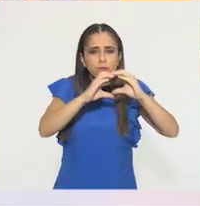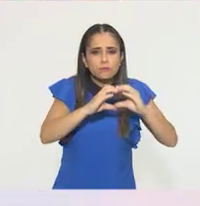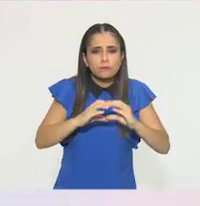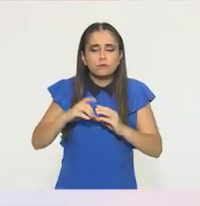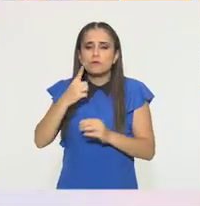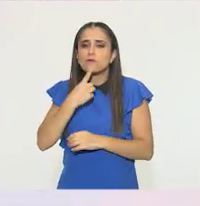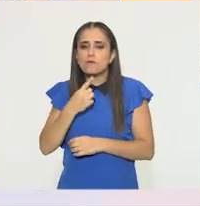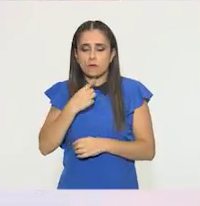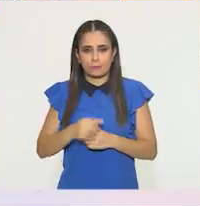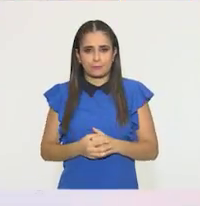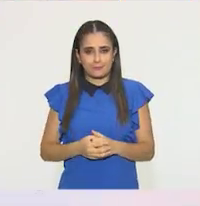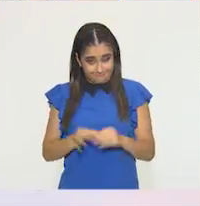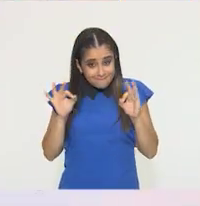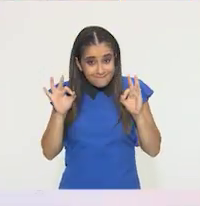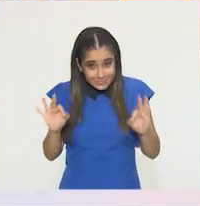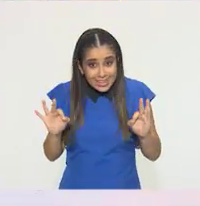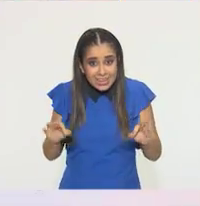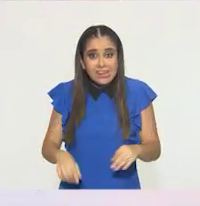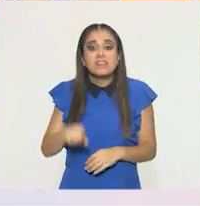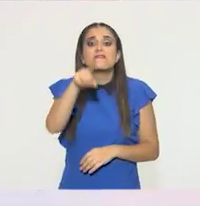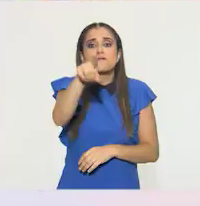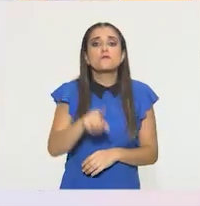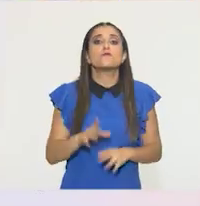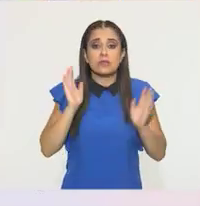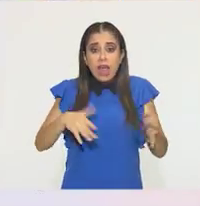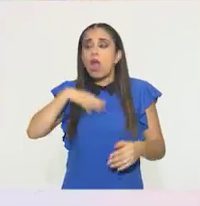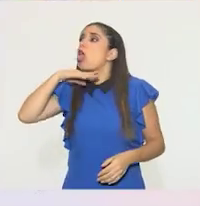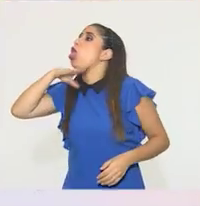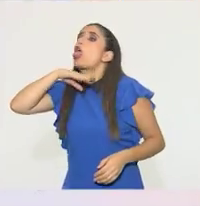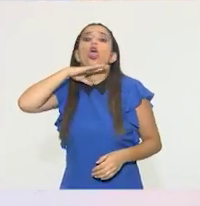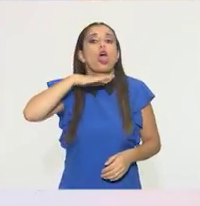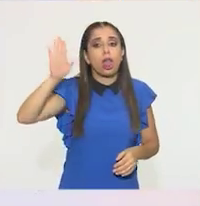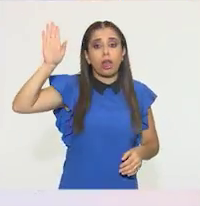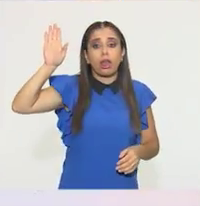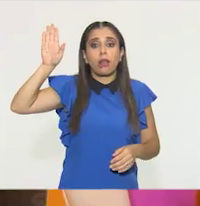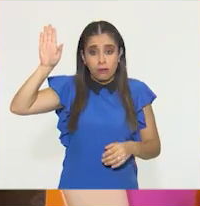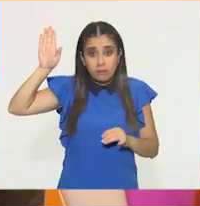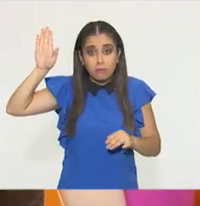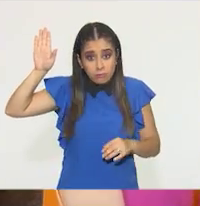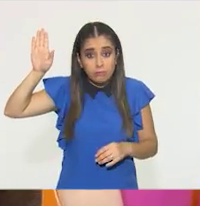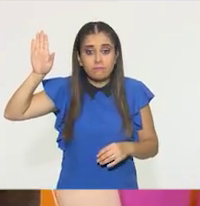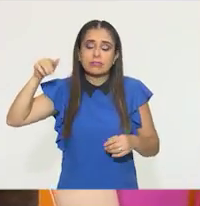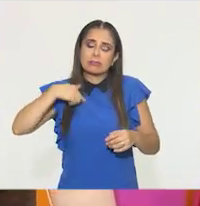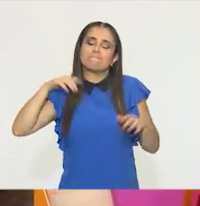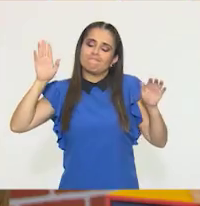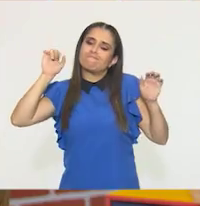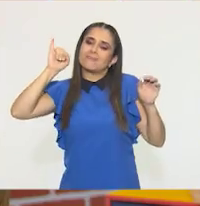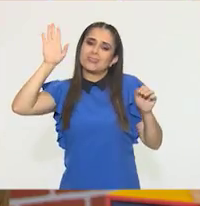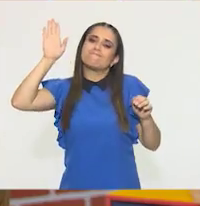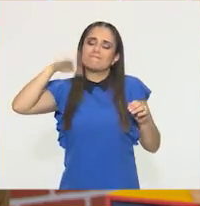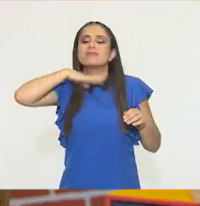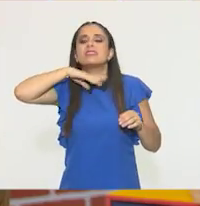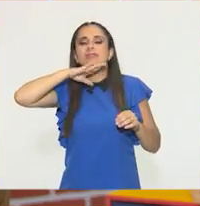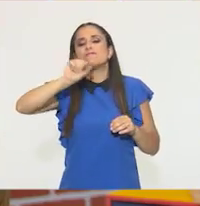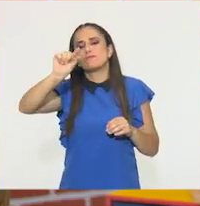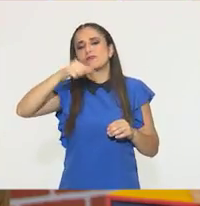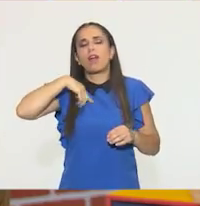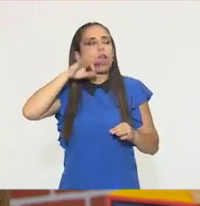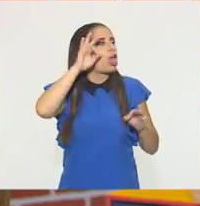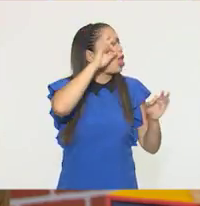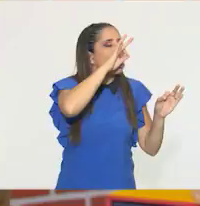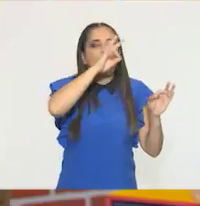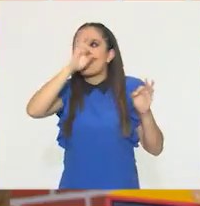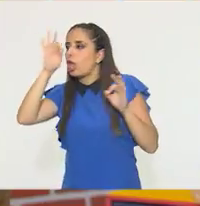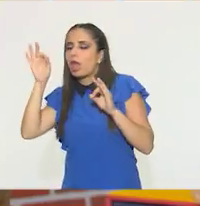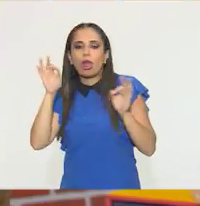Lo han logrado, chicos. ¿Quién de ustedes levantó los brazos? Yo también. La verdad es que me distraje un poco, pero bueno,